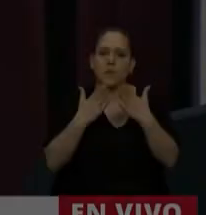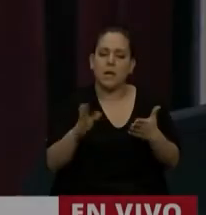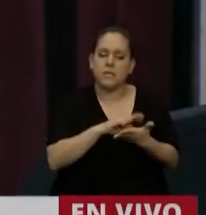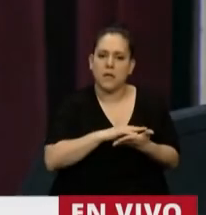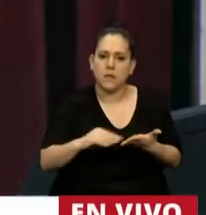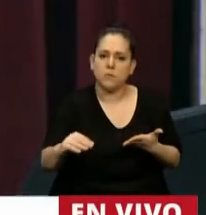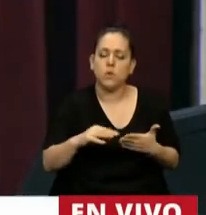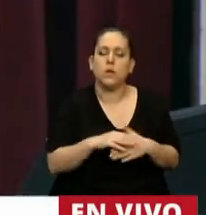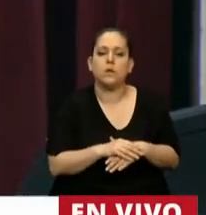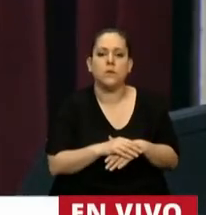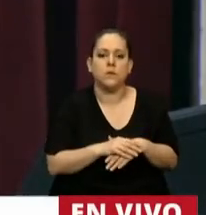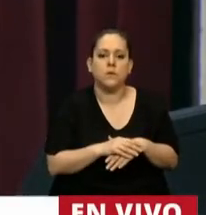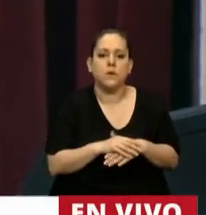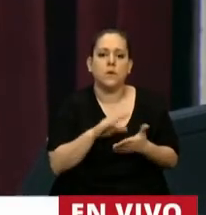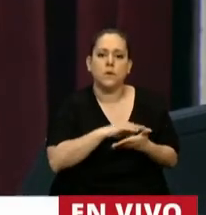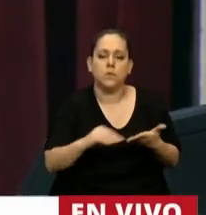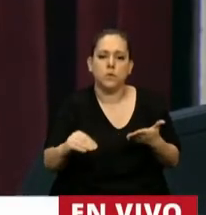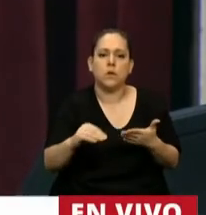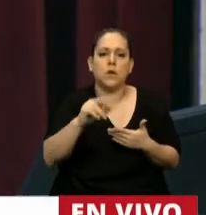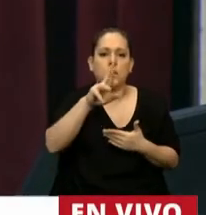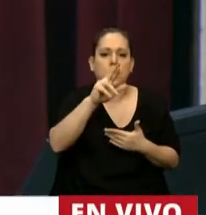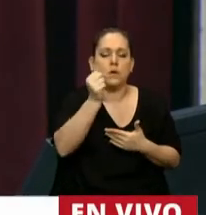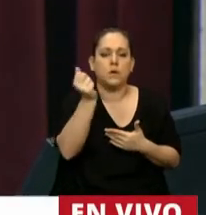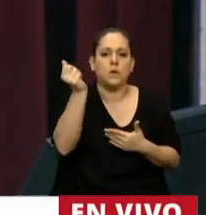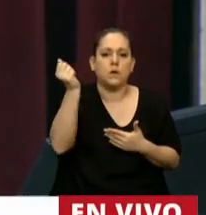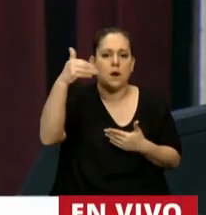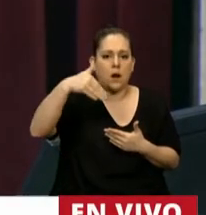Tiene la palabra el diputado José Luis Ramón.